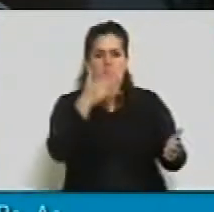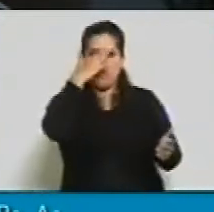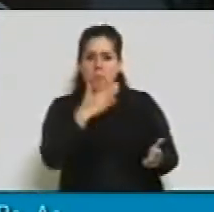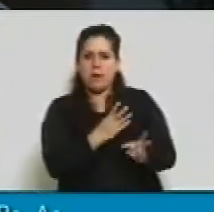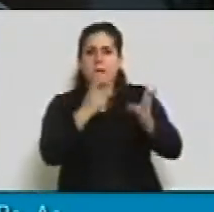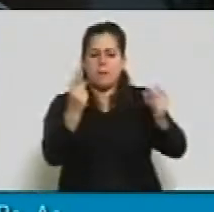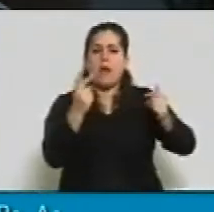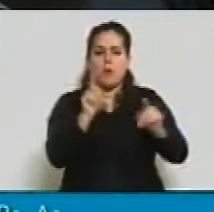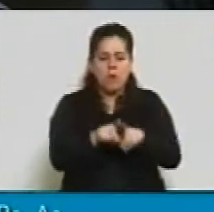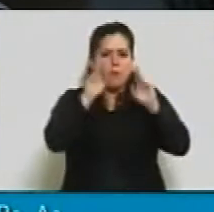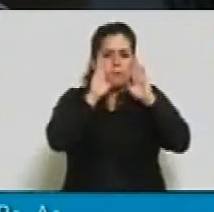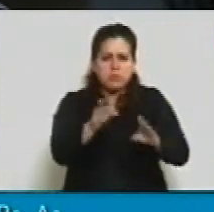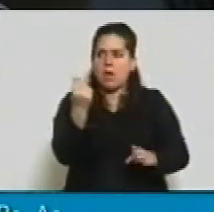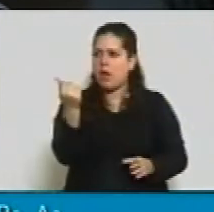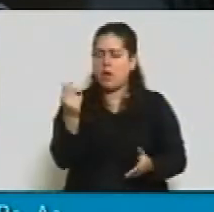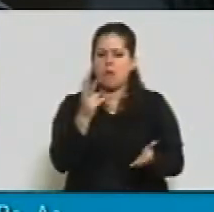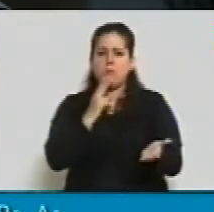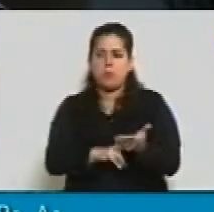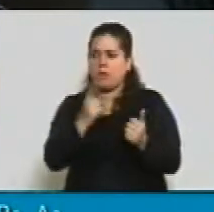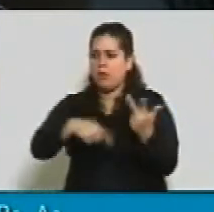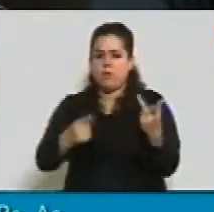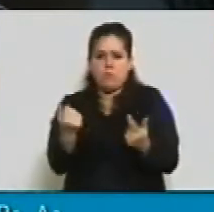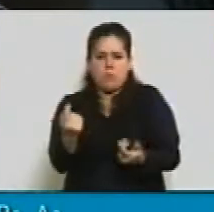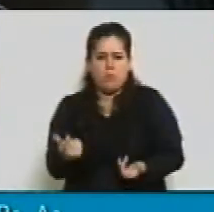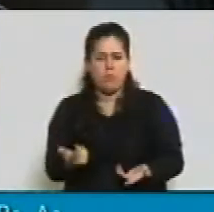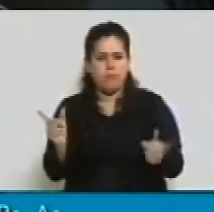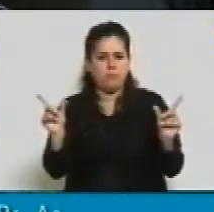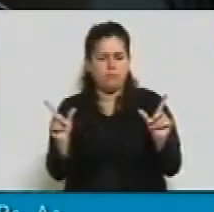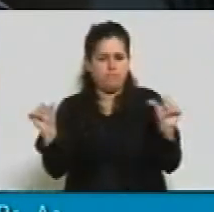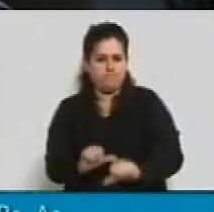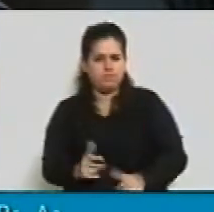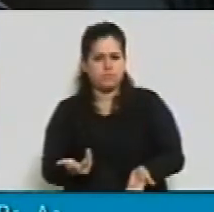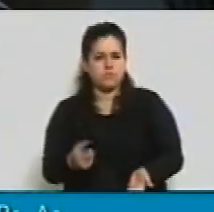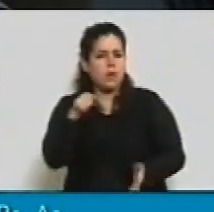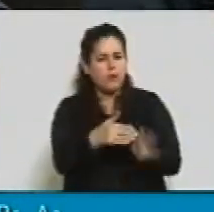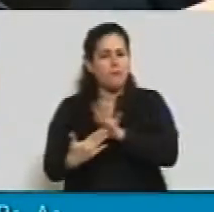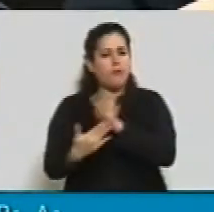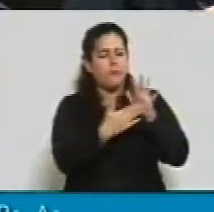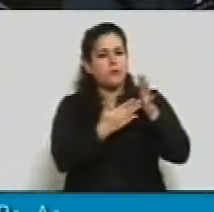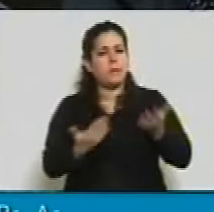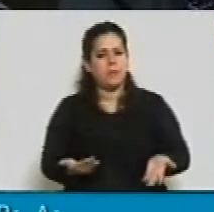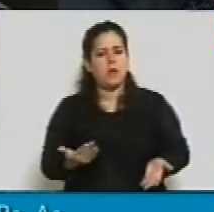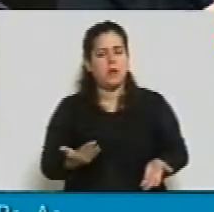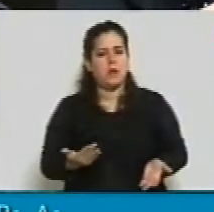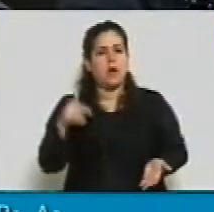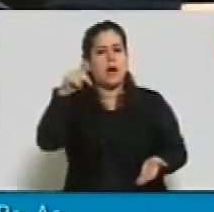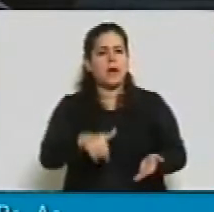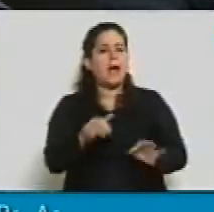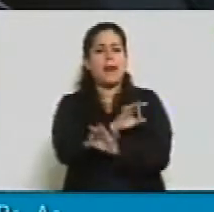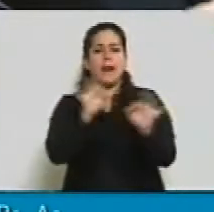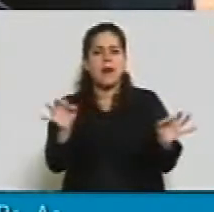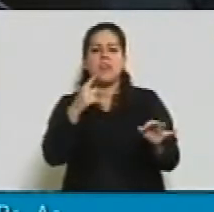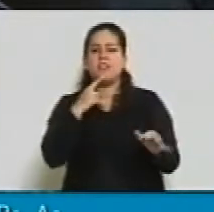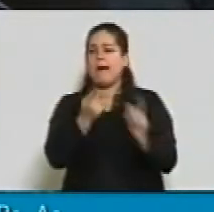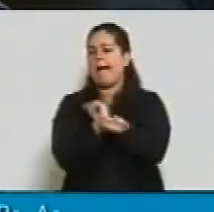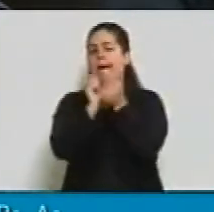concentración de renta indeseada. Esto es fundamental y acá nadie está procurando torcer el